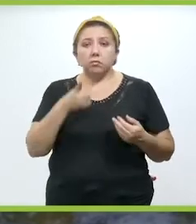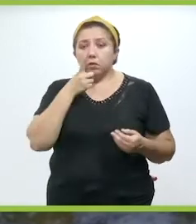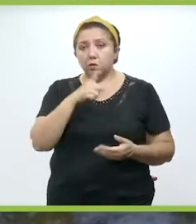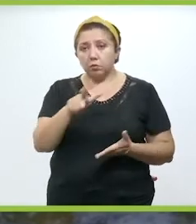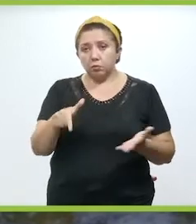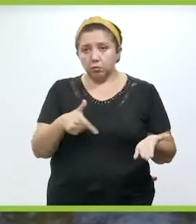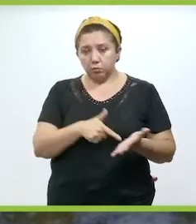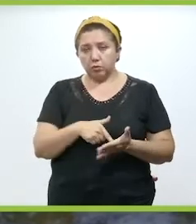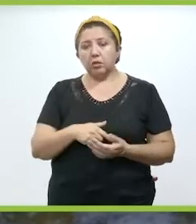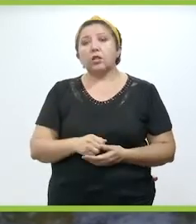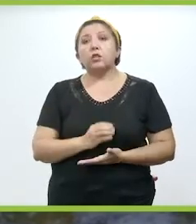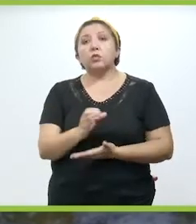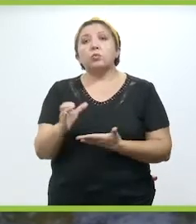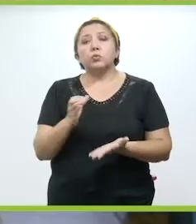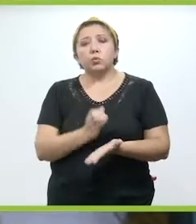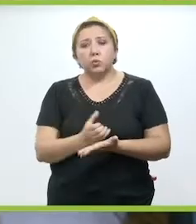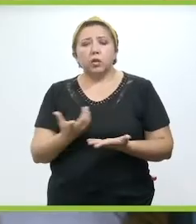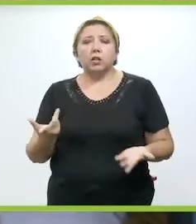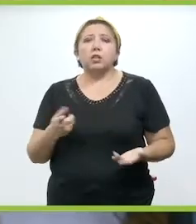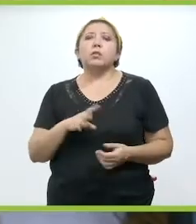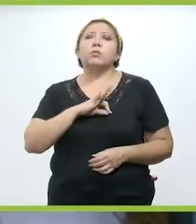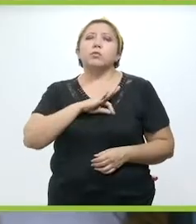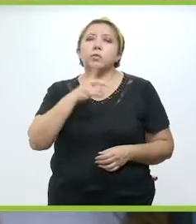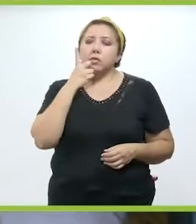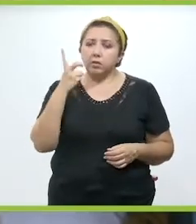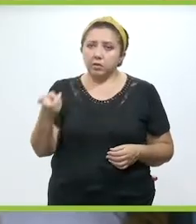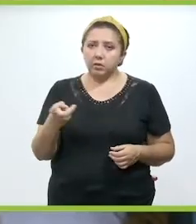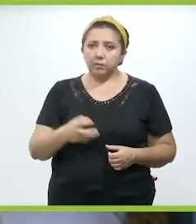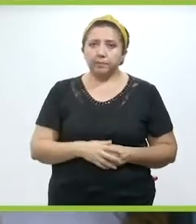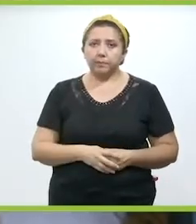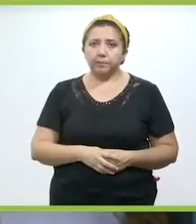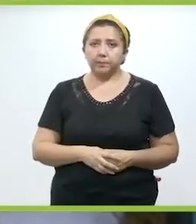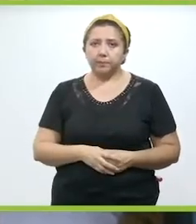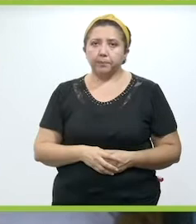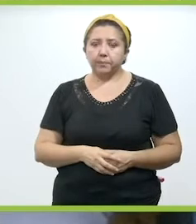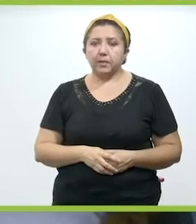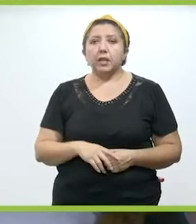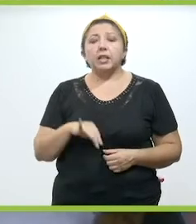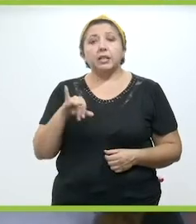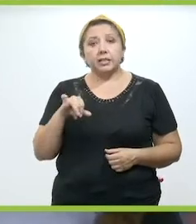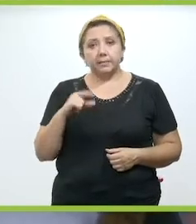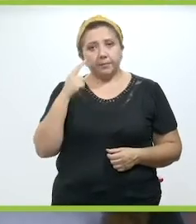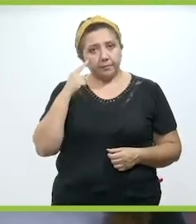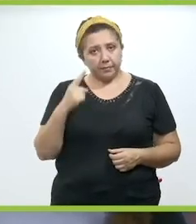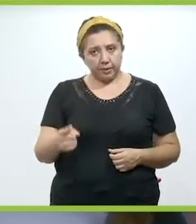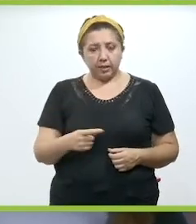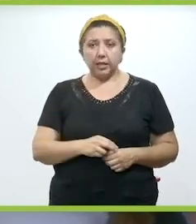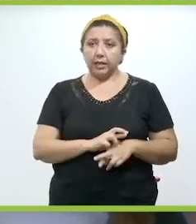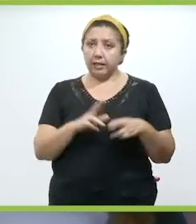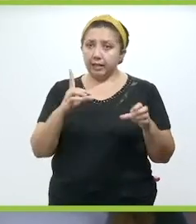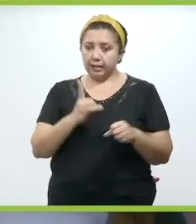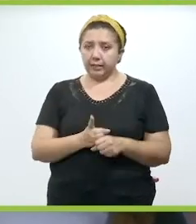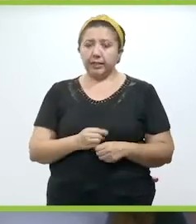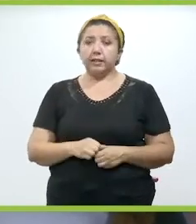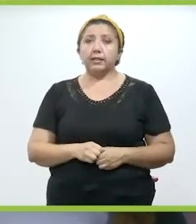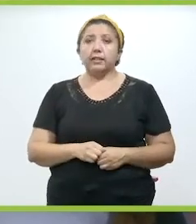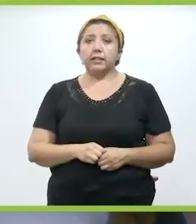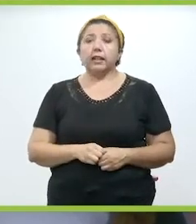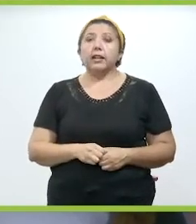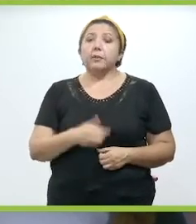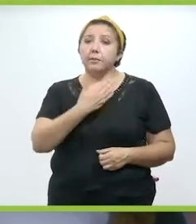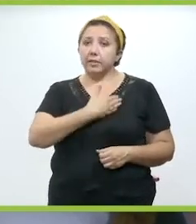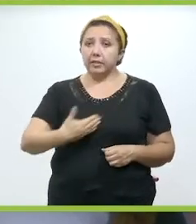se ubican en las zonas urbanas, ¿qué nos podría comentar al respecto de este tema? Sí, Libden, mira, la realidad es que a mí como